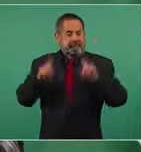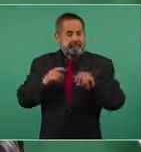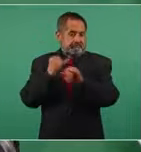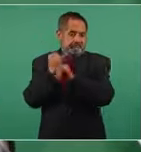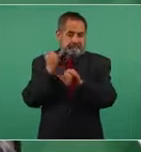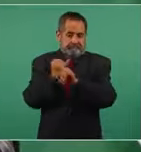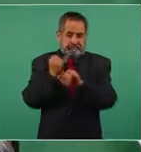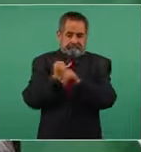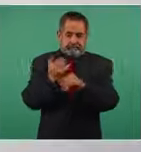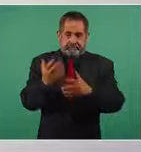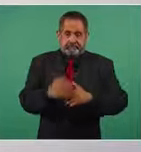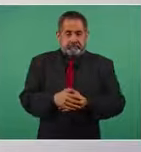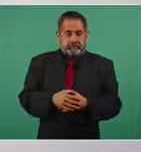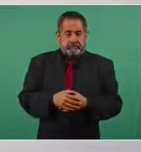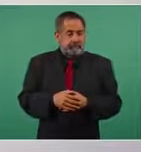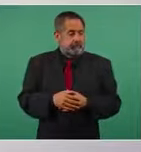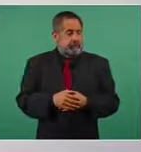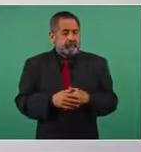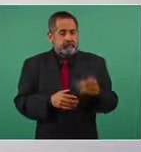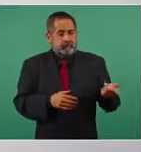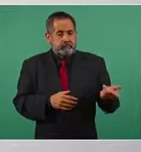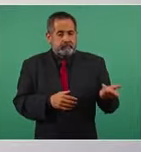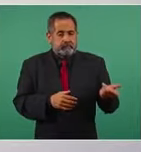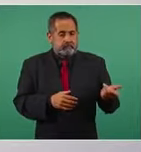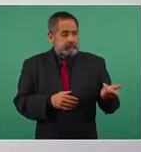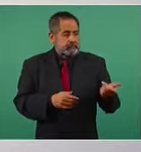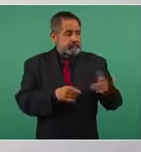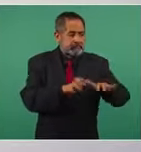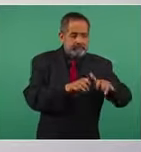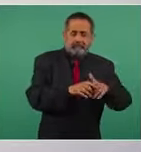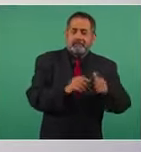si no pueden ni siquiera con los bots